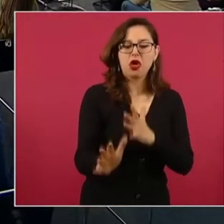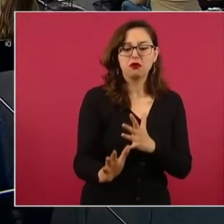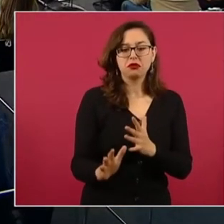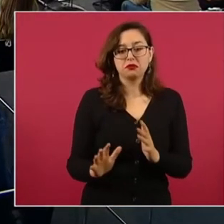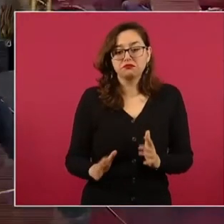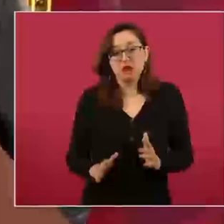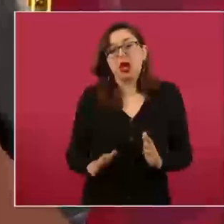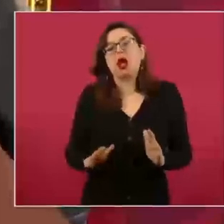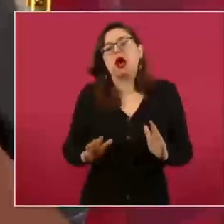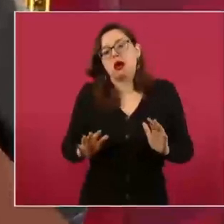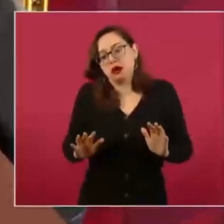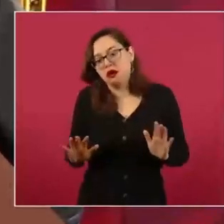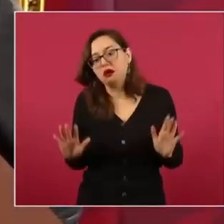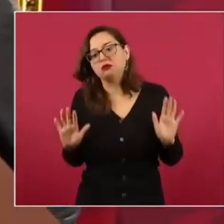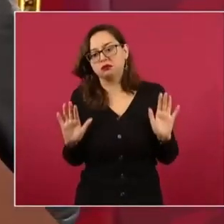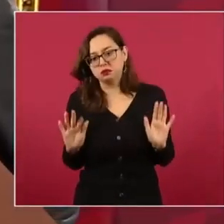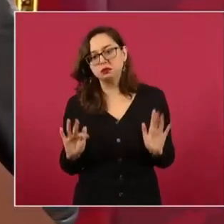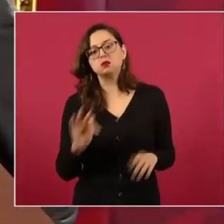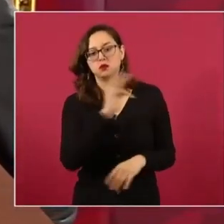Pero no.